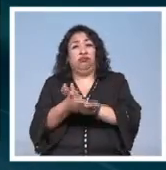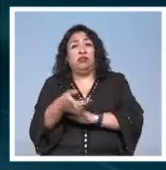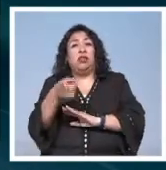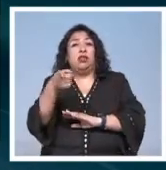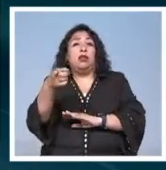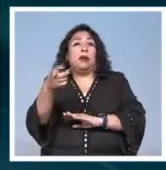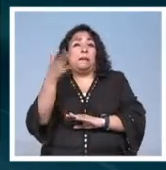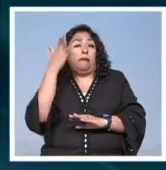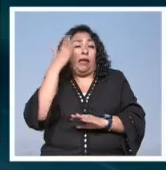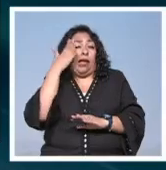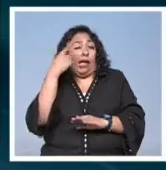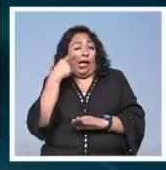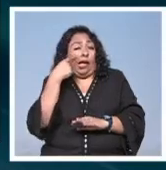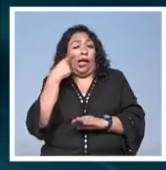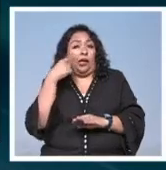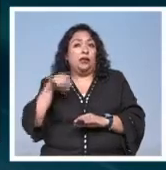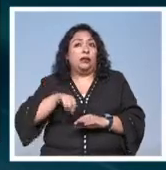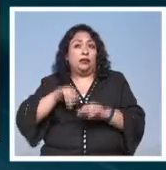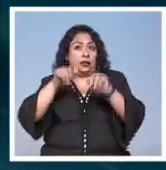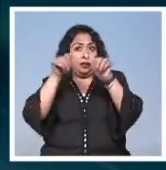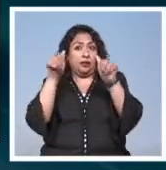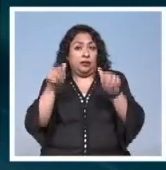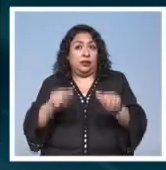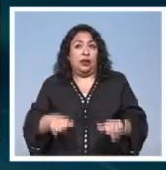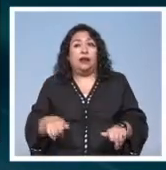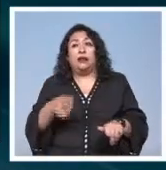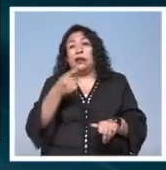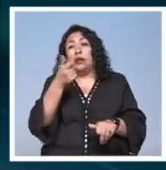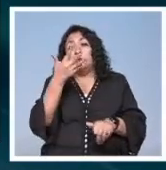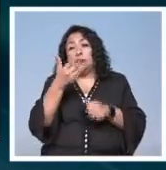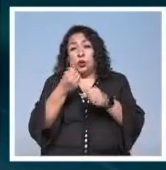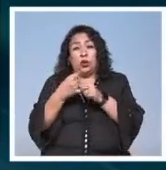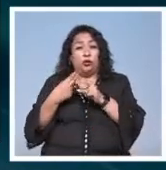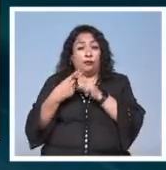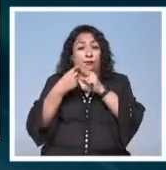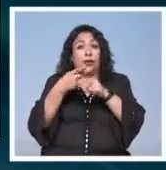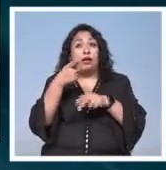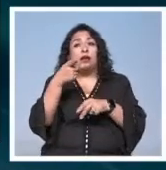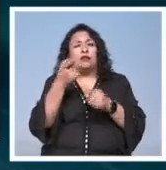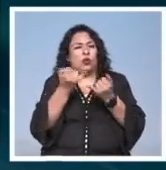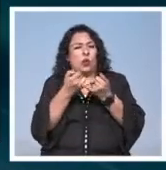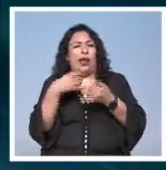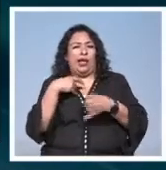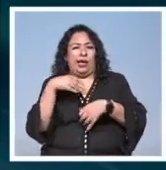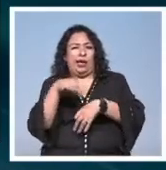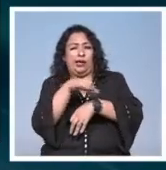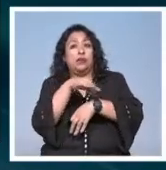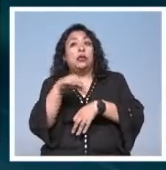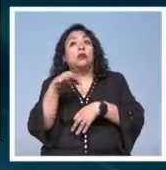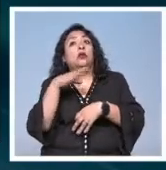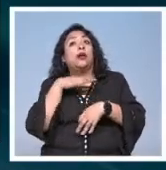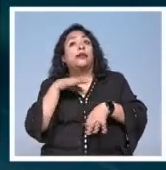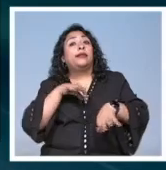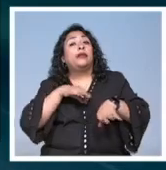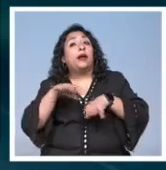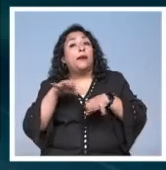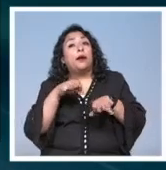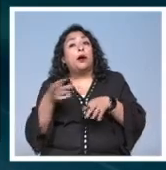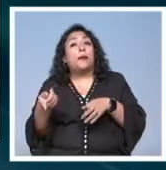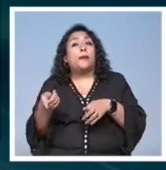principales intereses artísticos por casi cinco años el también arquitecto ha estado trabajando